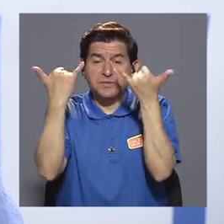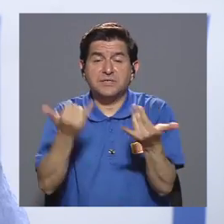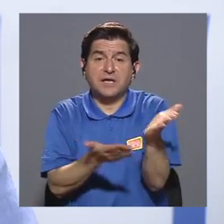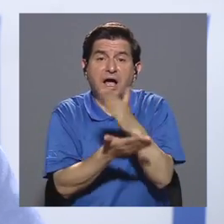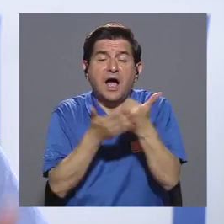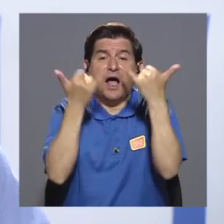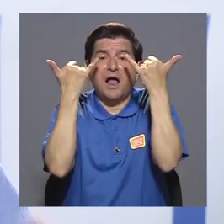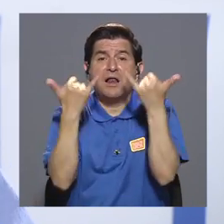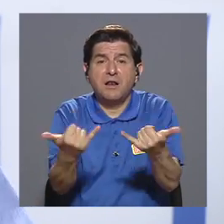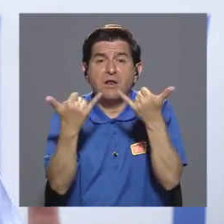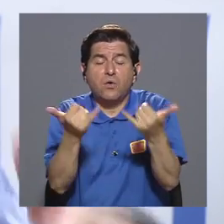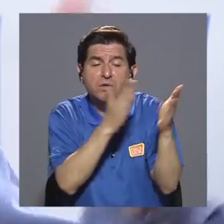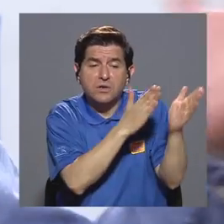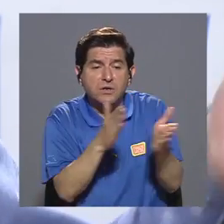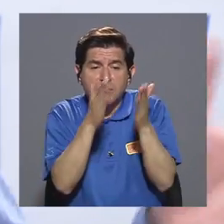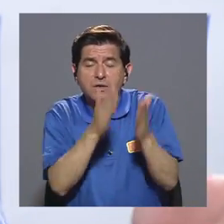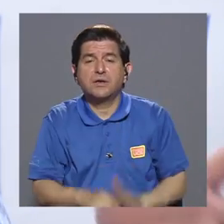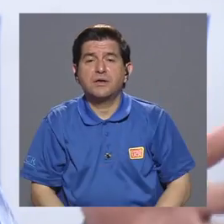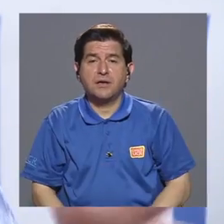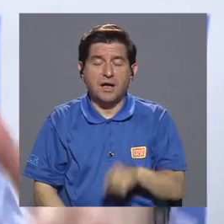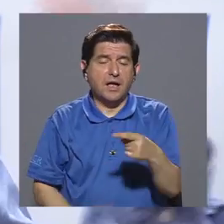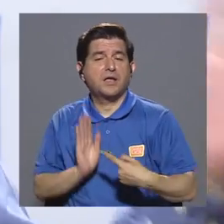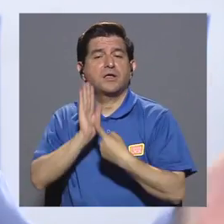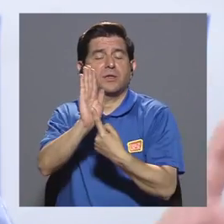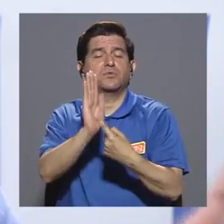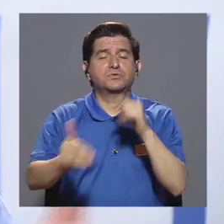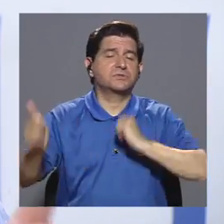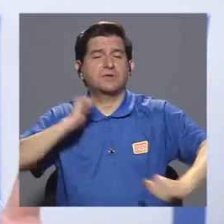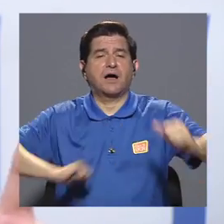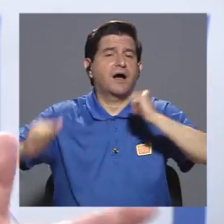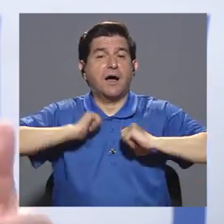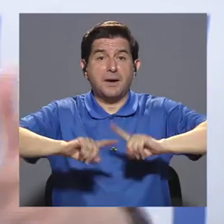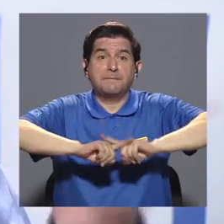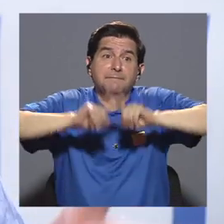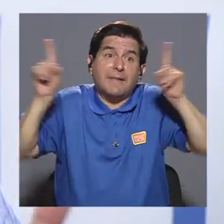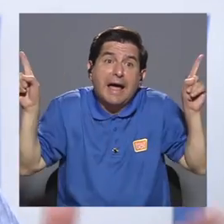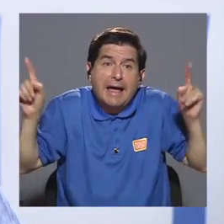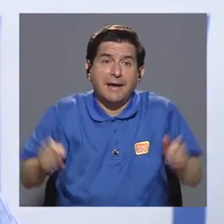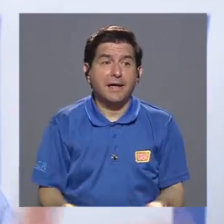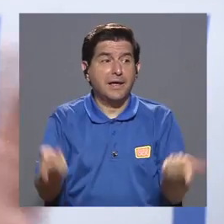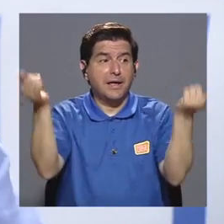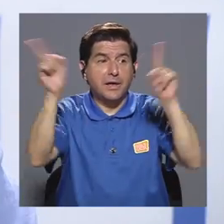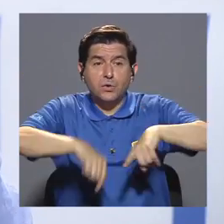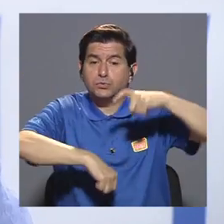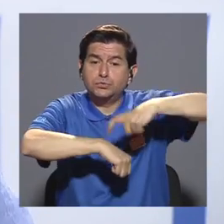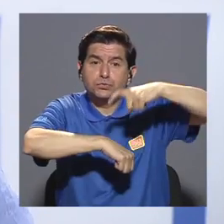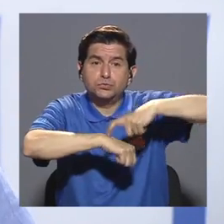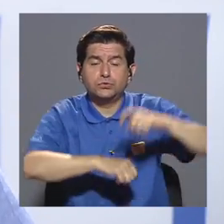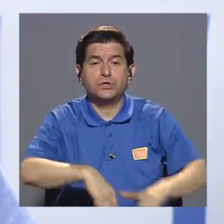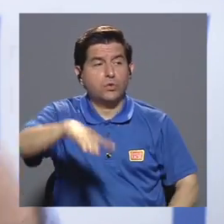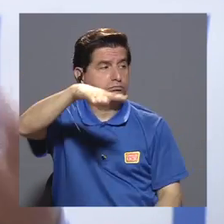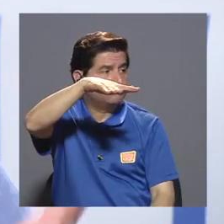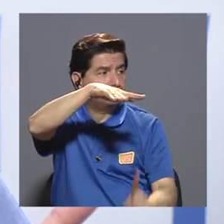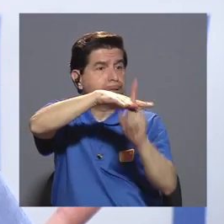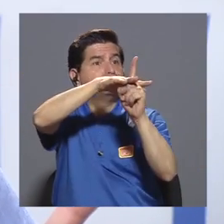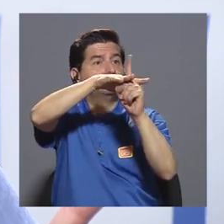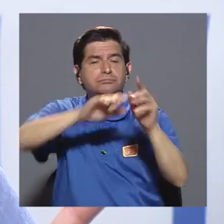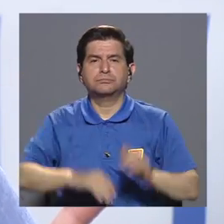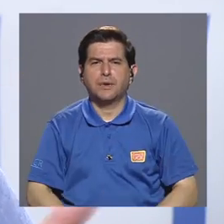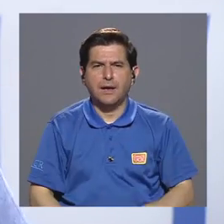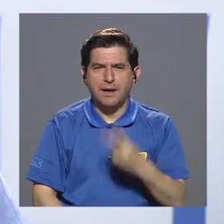manifestado que era algo que ya habían preparado para una performance en un teatro, pero que bueno, se dio la coyuntura y surge.